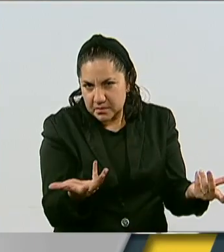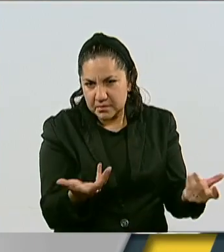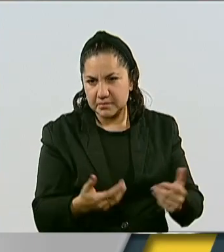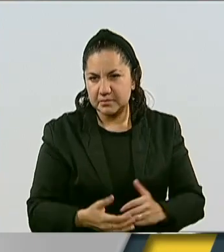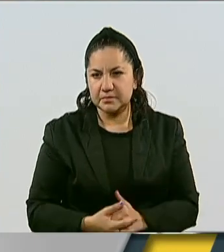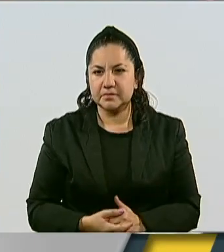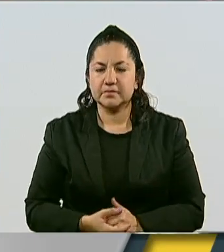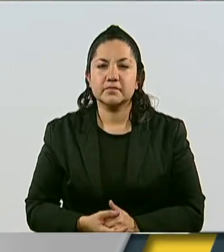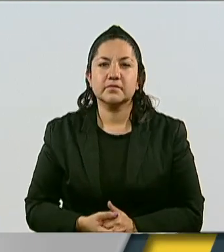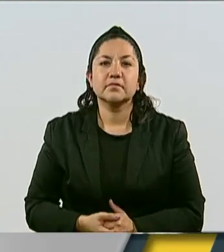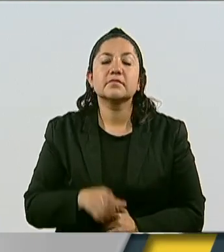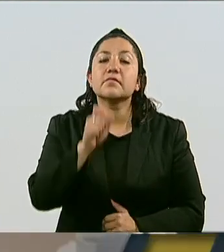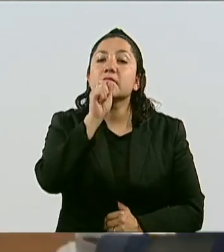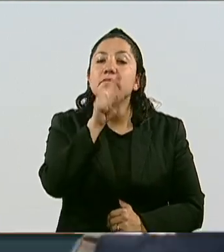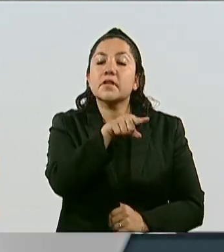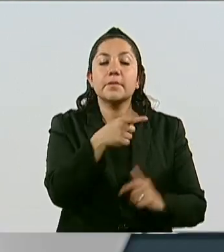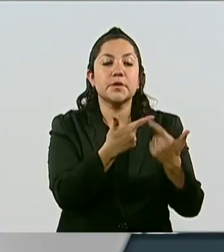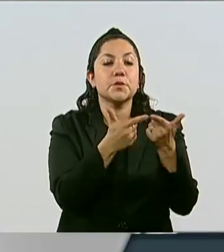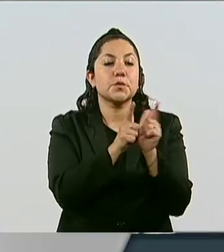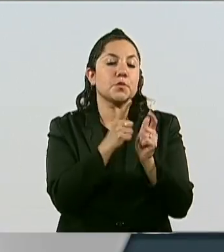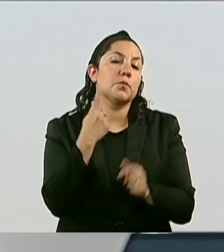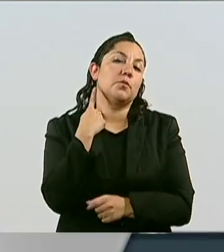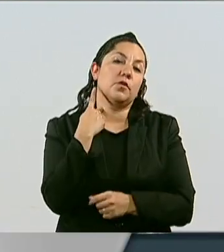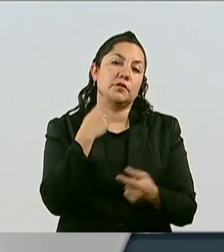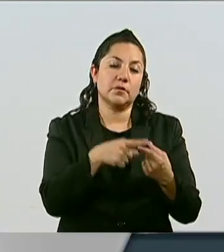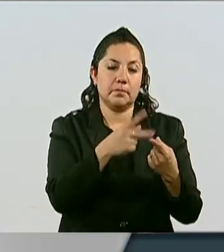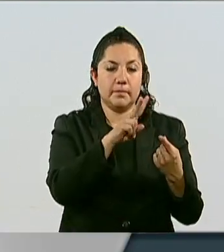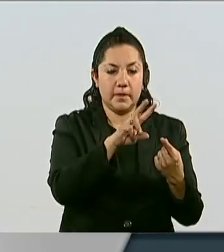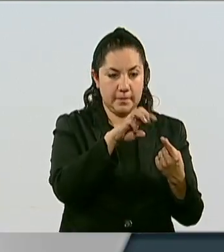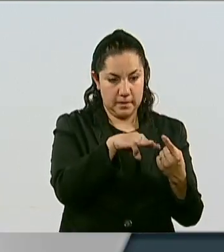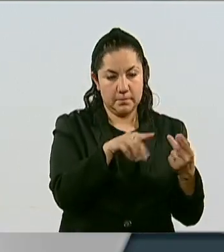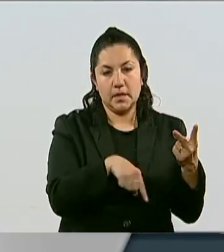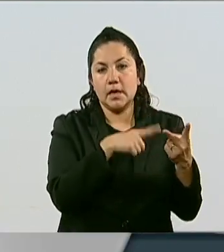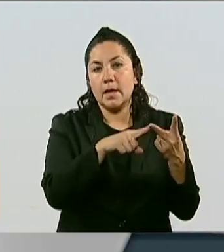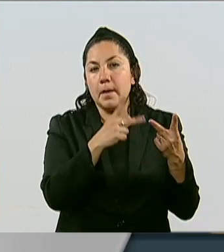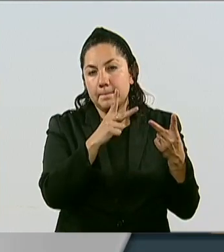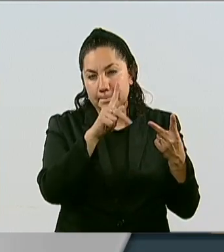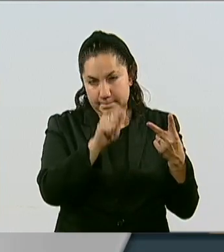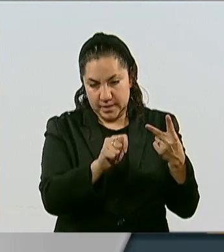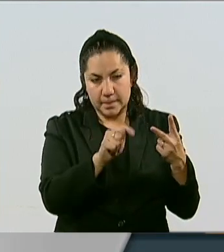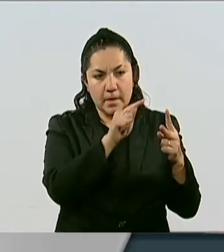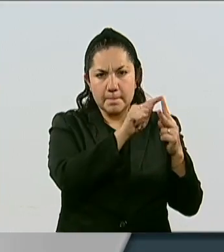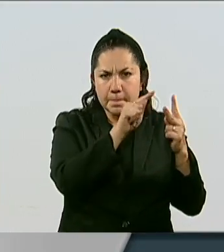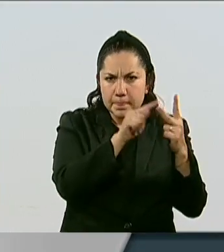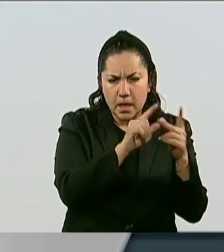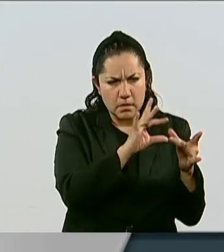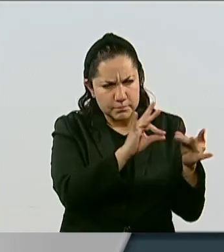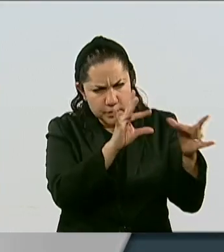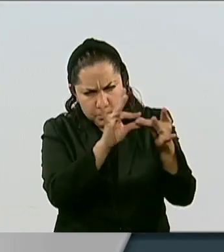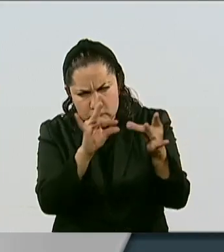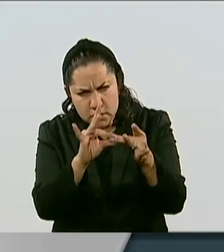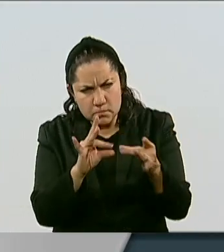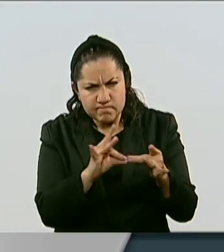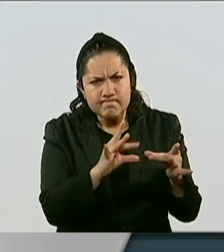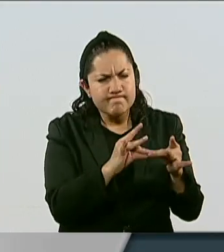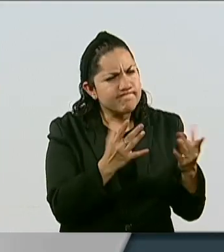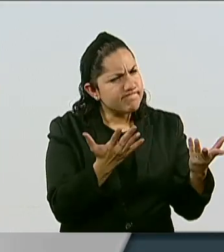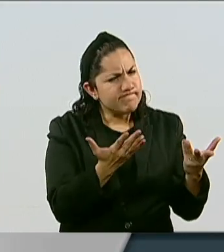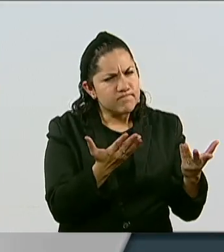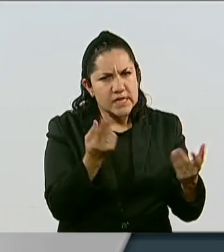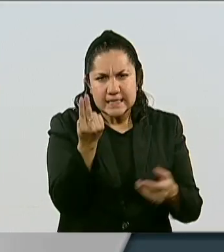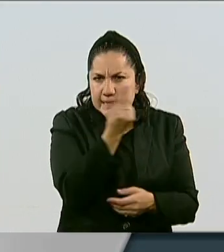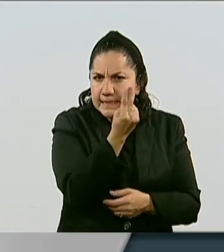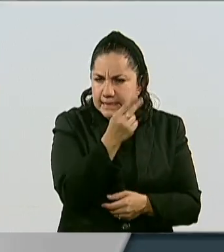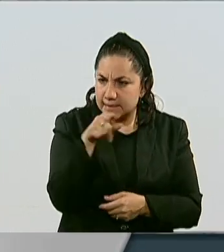El Partido Verde Ecologista y el Partido del Trabajo también coincidieron en la importancia de mantener los apoyos para fortalecer al sector.